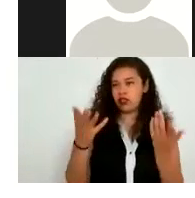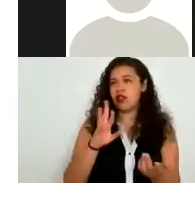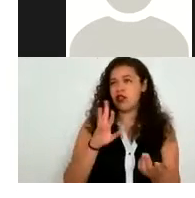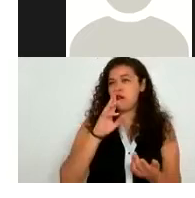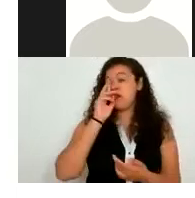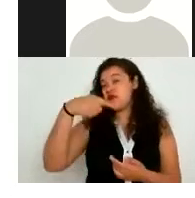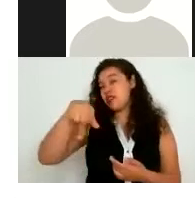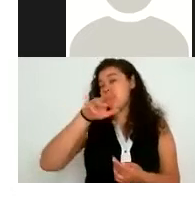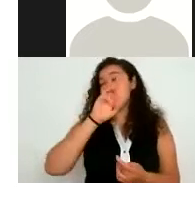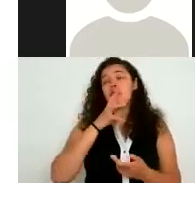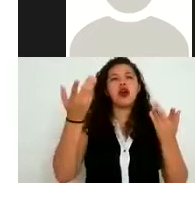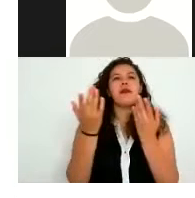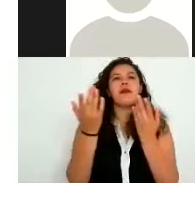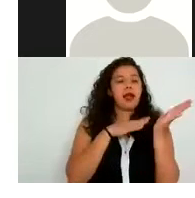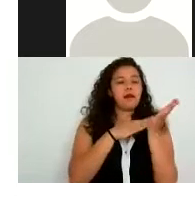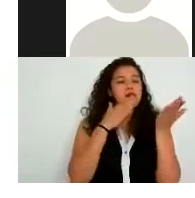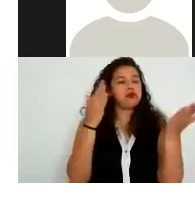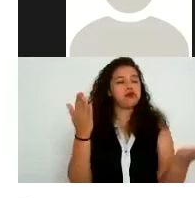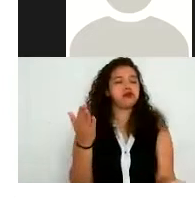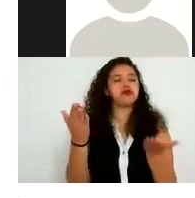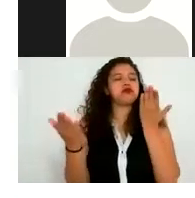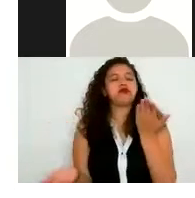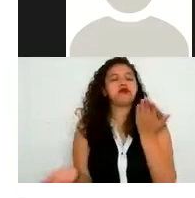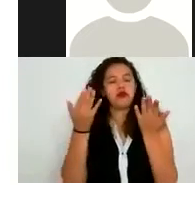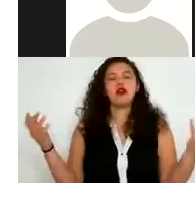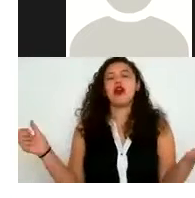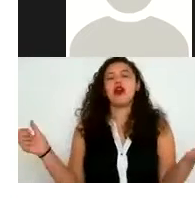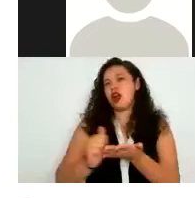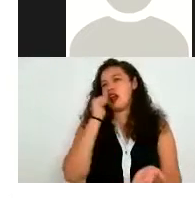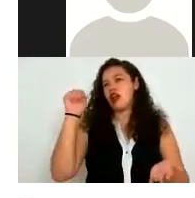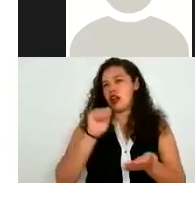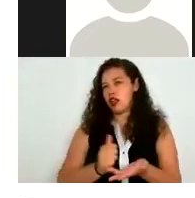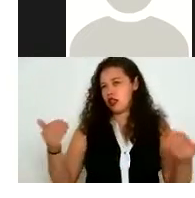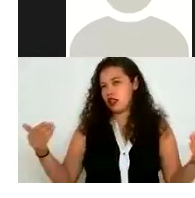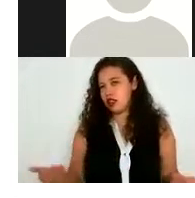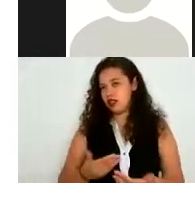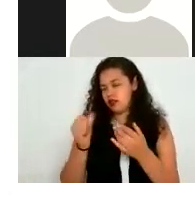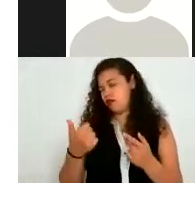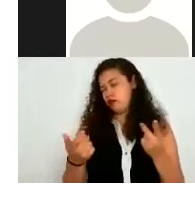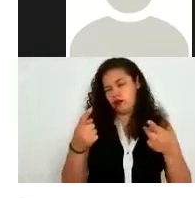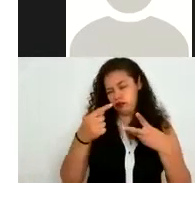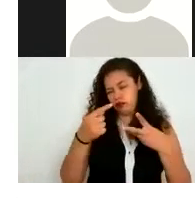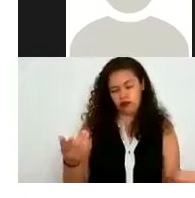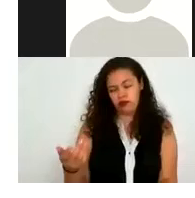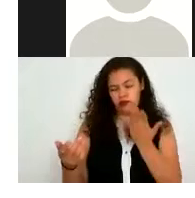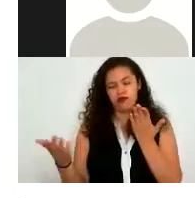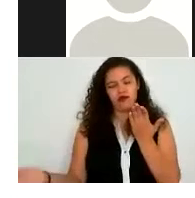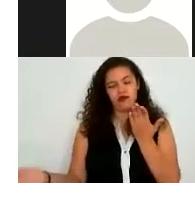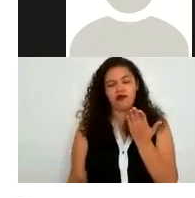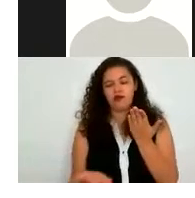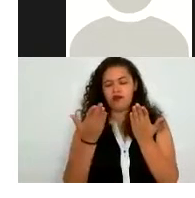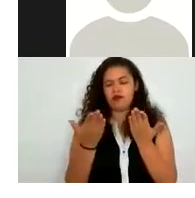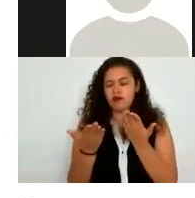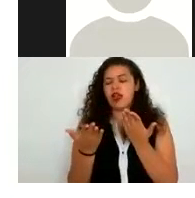con documentos con actas de nacimiento o con cualquier otro pero en este caso muy particular sí es complejo porque muchas veces son situaciones